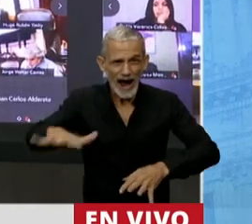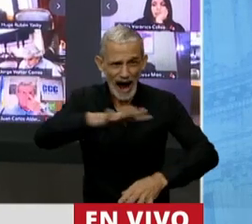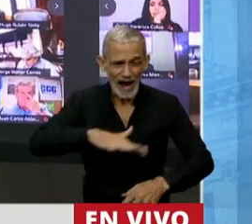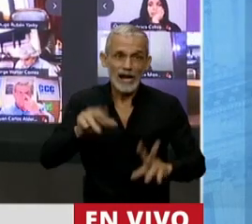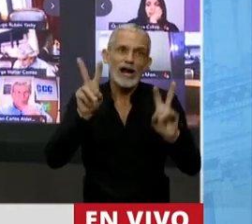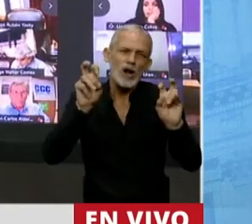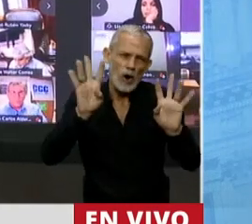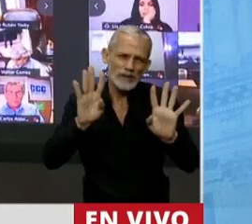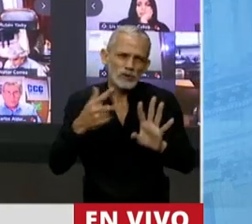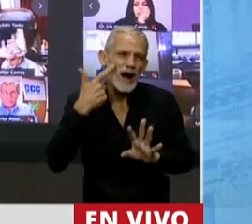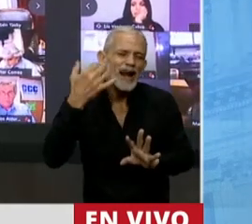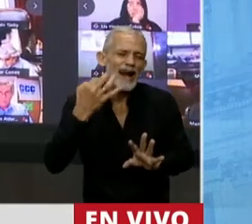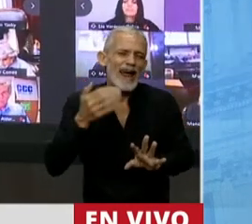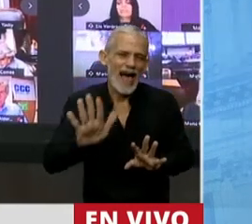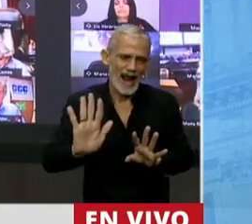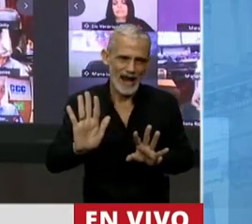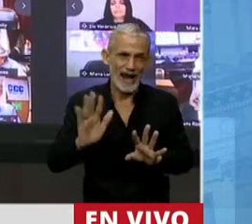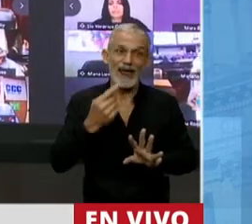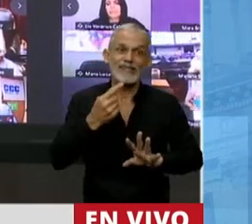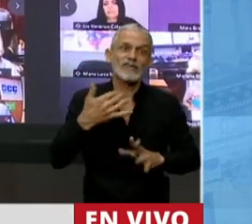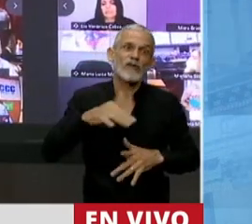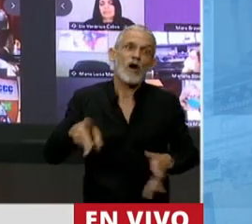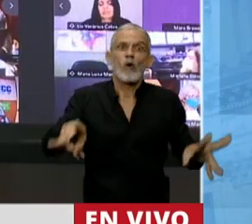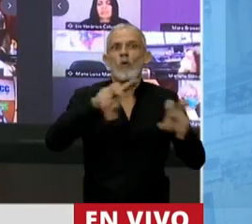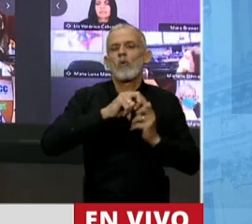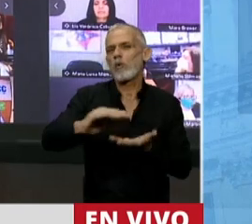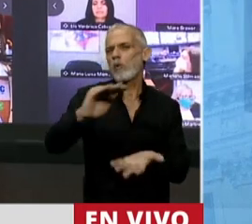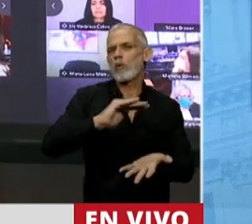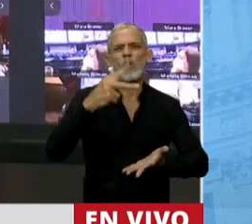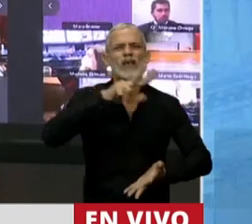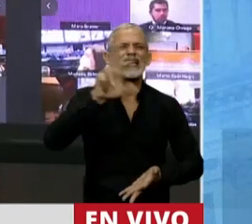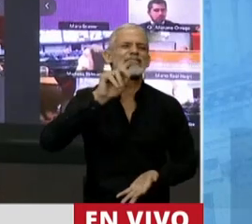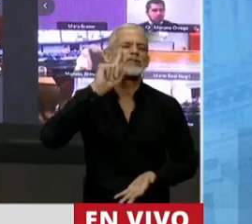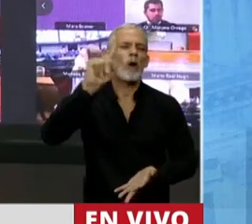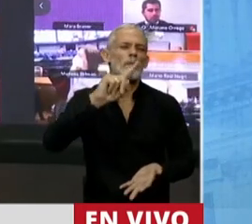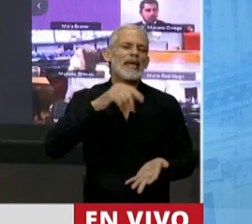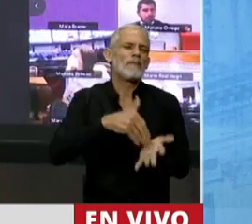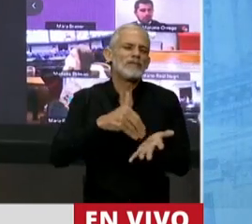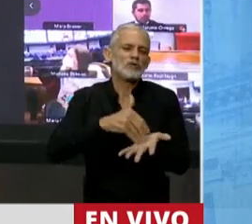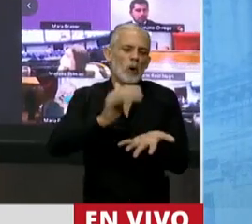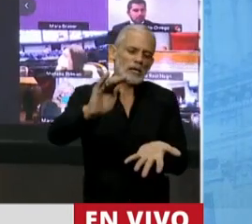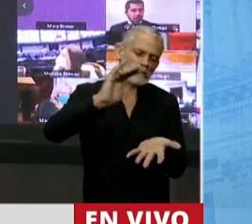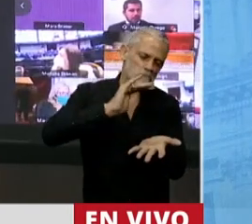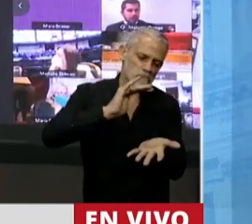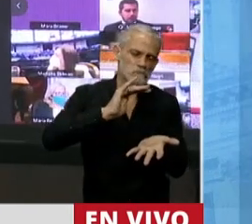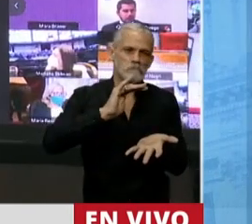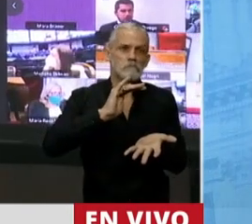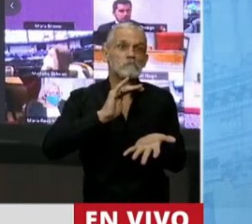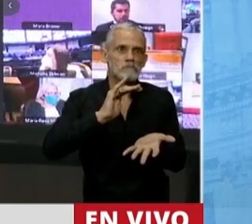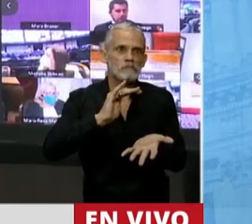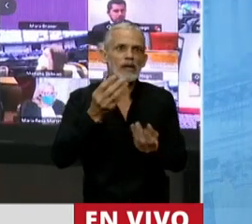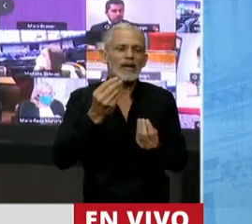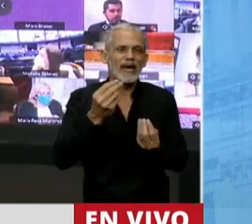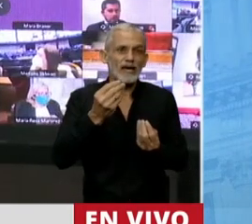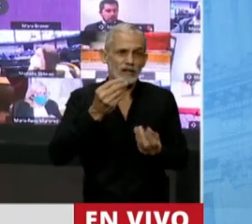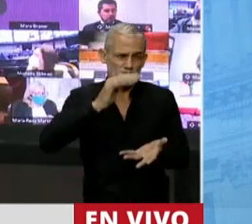comillos, nos dicen que van a recaudar 300.000 millones. 300.000 millones, presidente, que se los